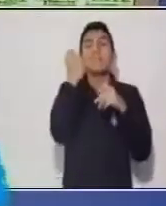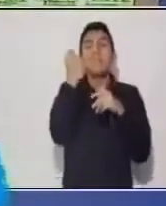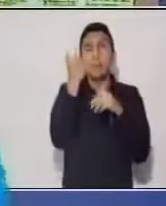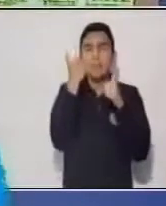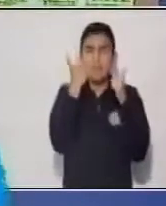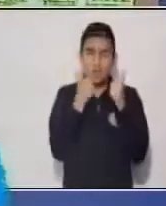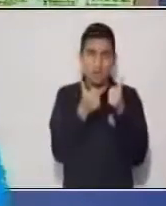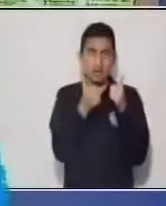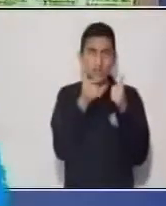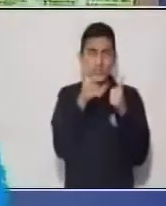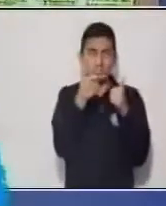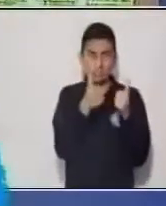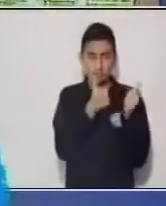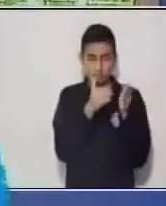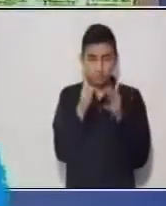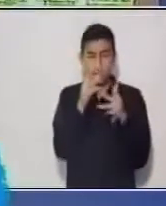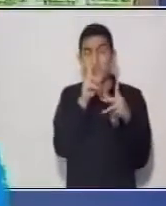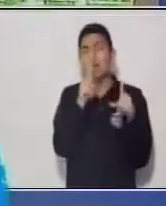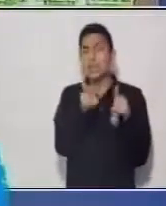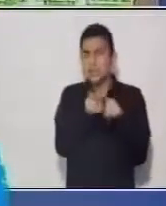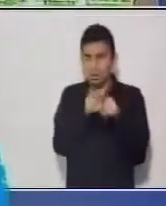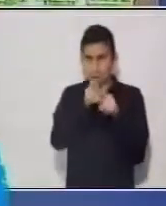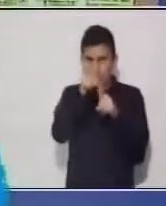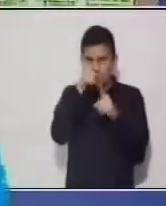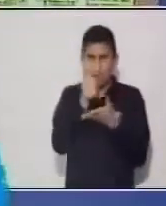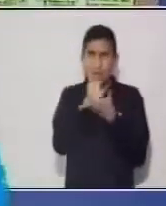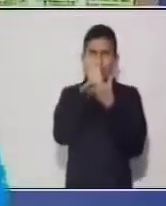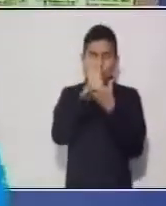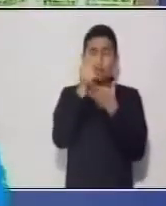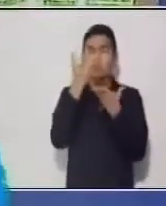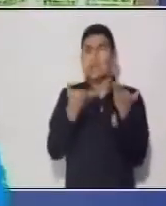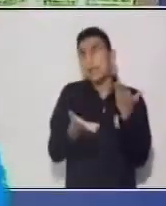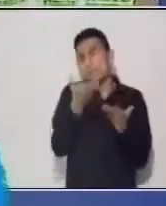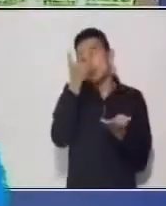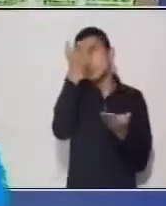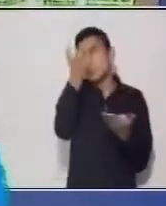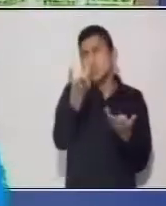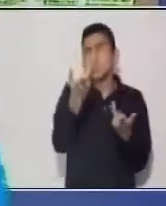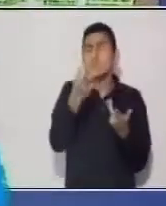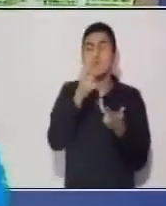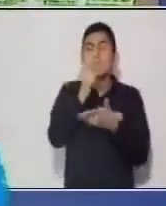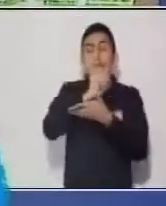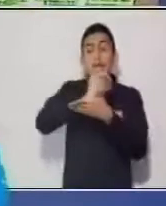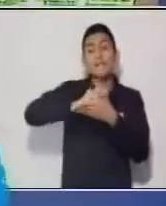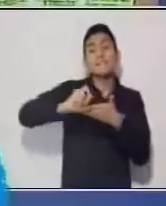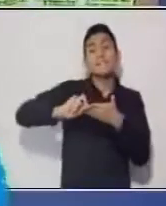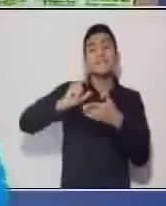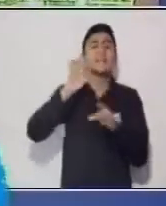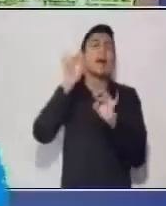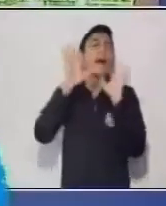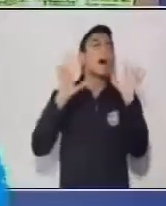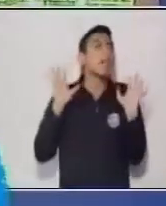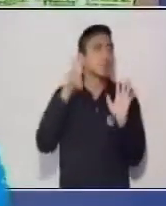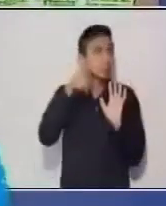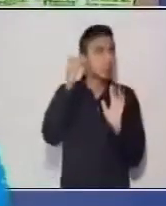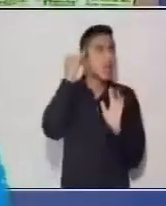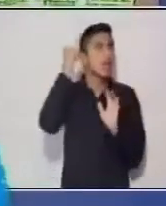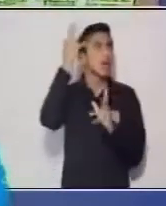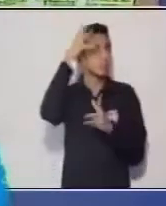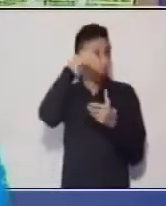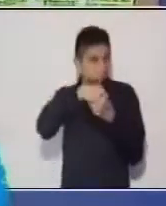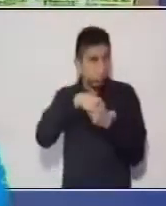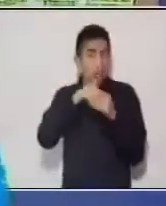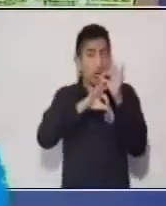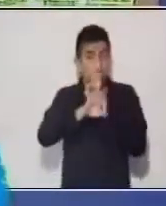quién está hablando. Pero también te va a servir si en algún momento tú escribes algún texto narrativo o haces alguna